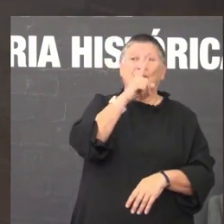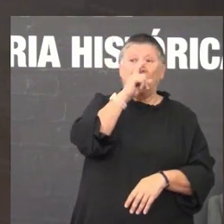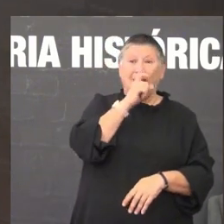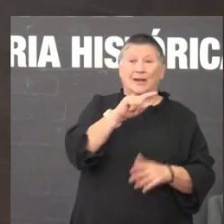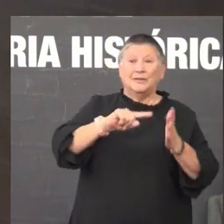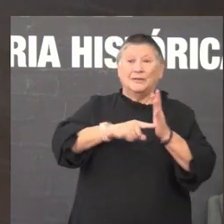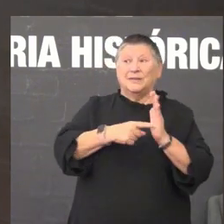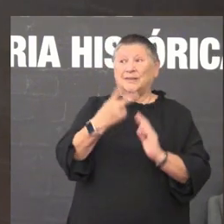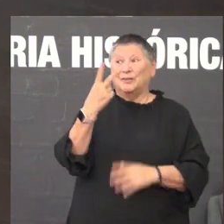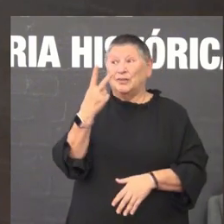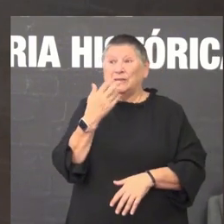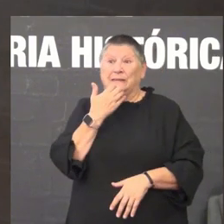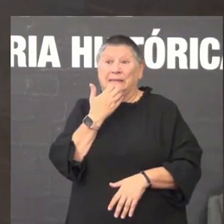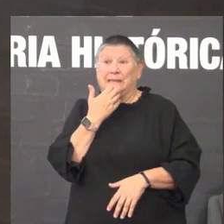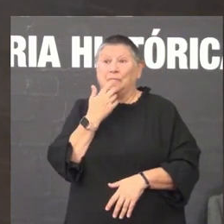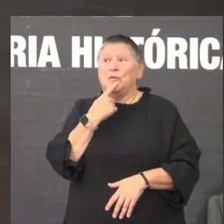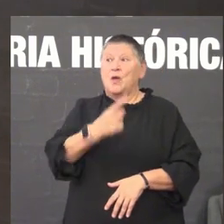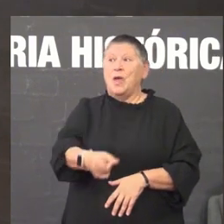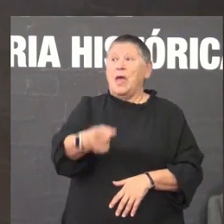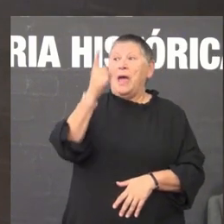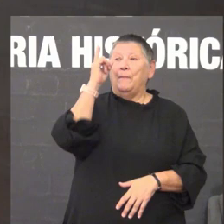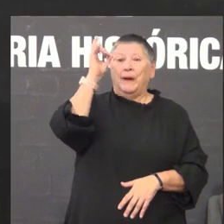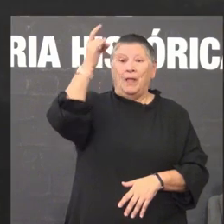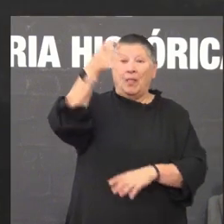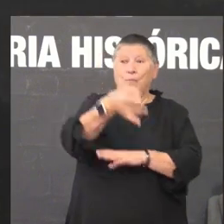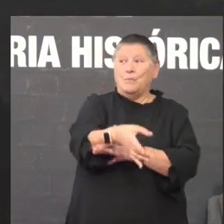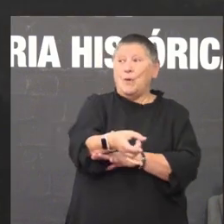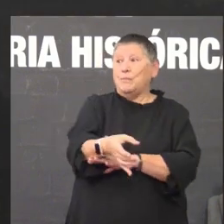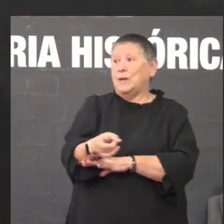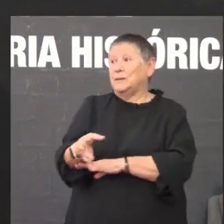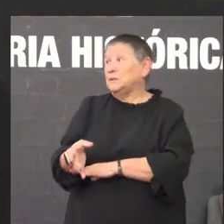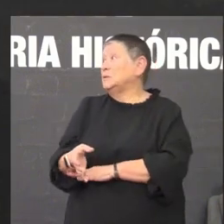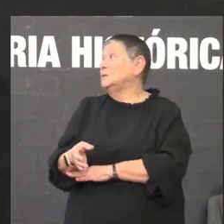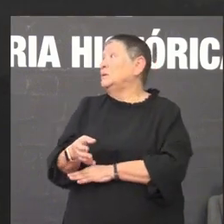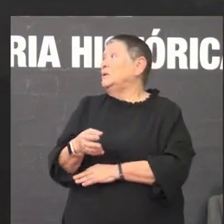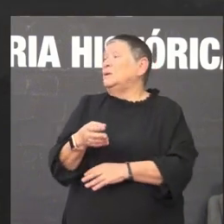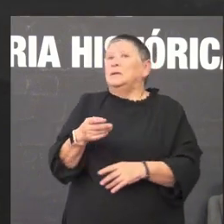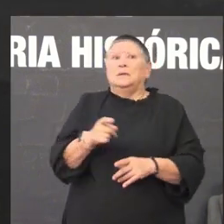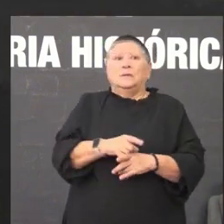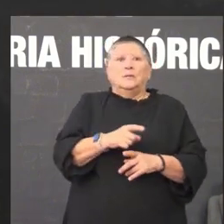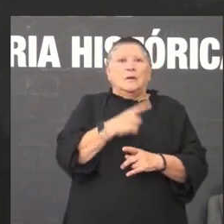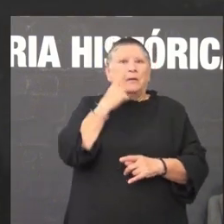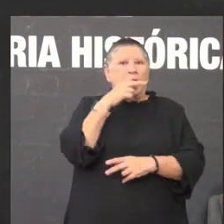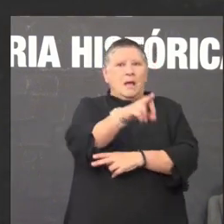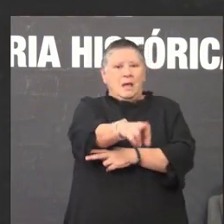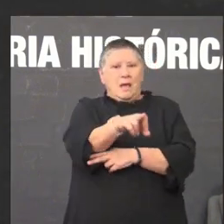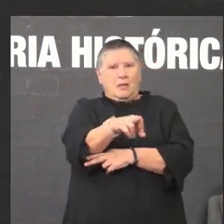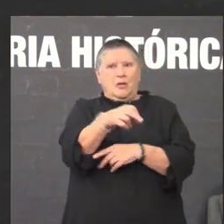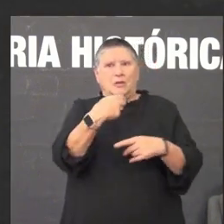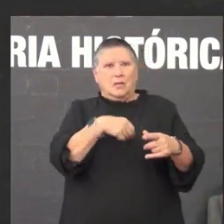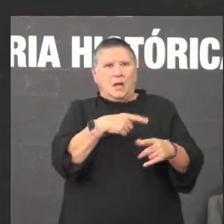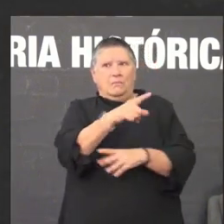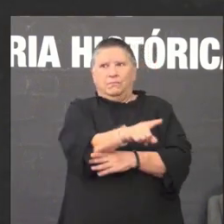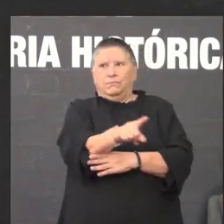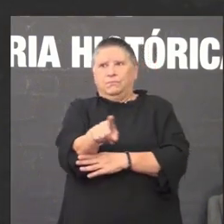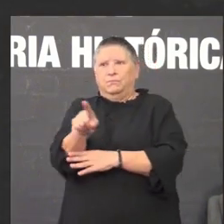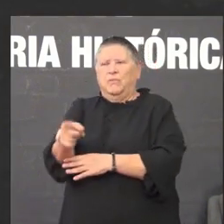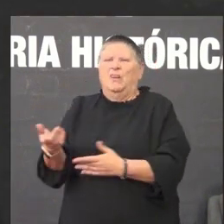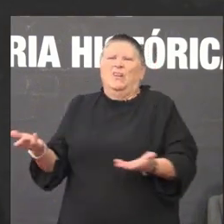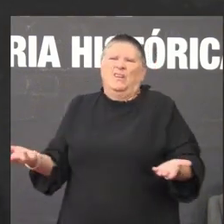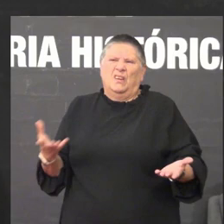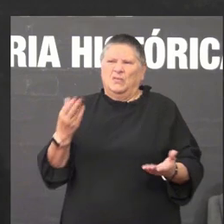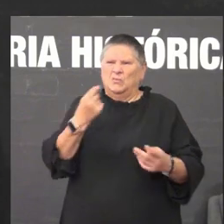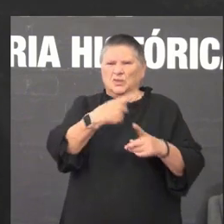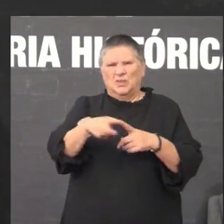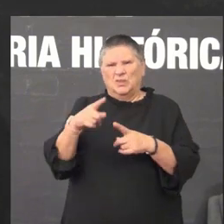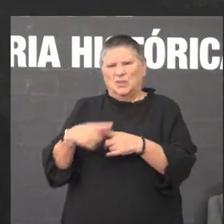exemplo ameaxan con bombardear quero dicir que teñen os canons apuntando 1972 en fin é tantas